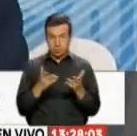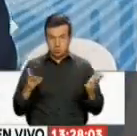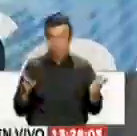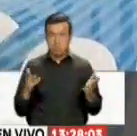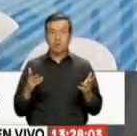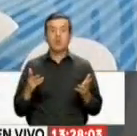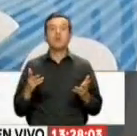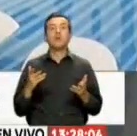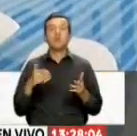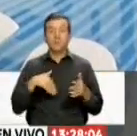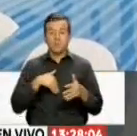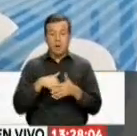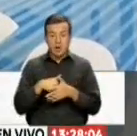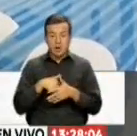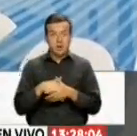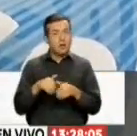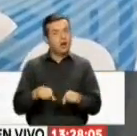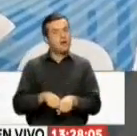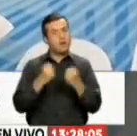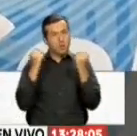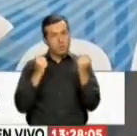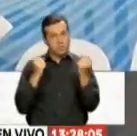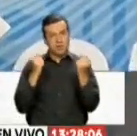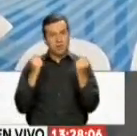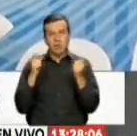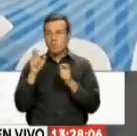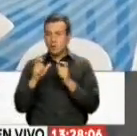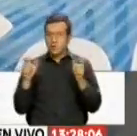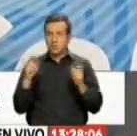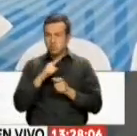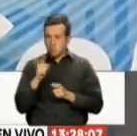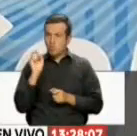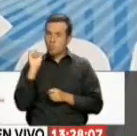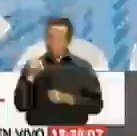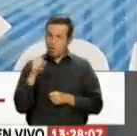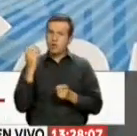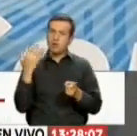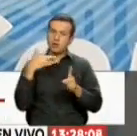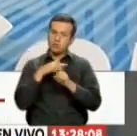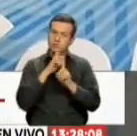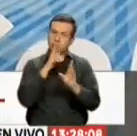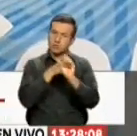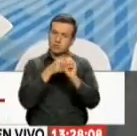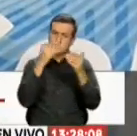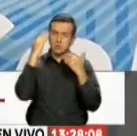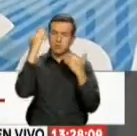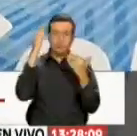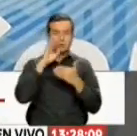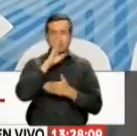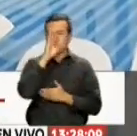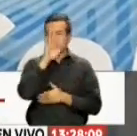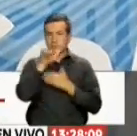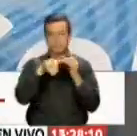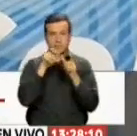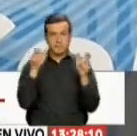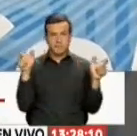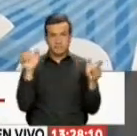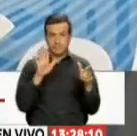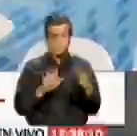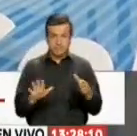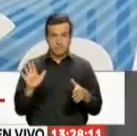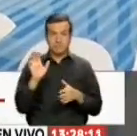Eliminaremos Todas las barreras Que dificultan La inclusión Y participación Política De todos Los